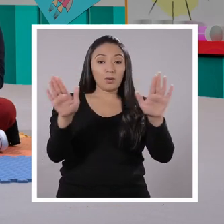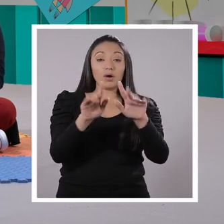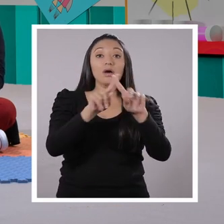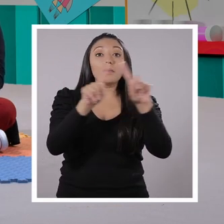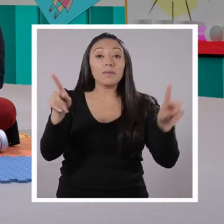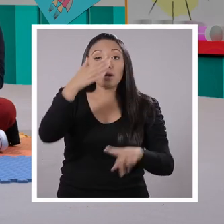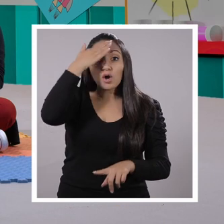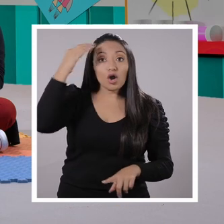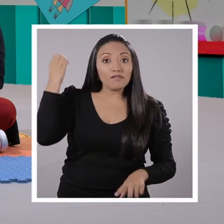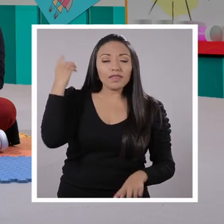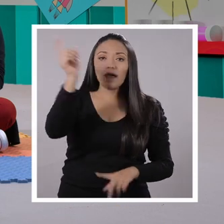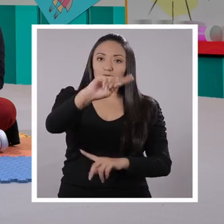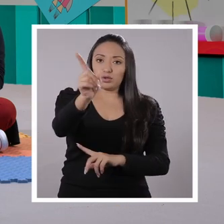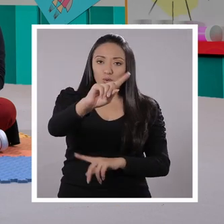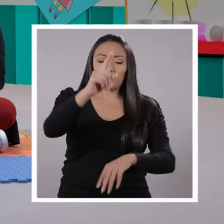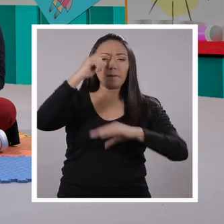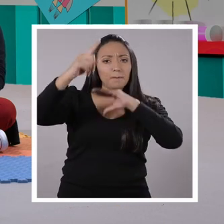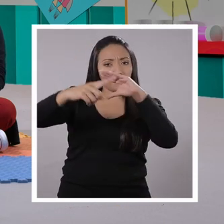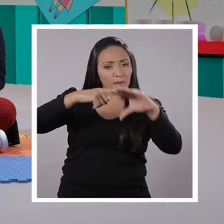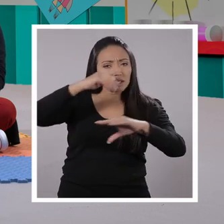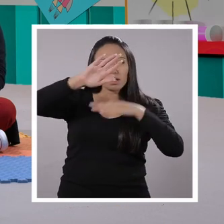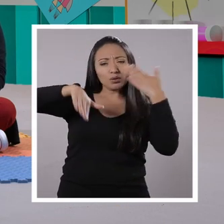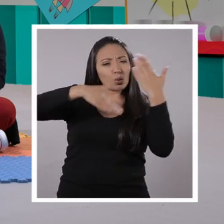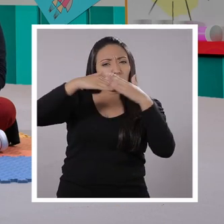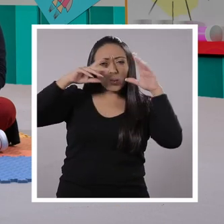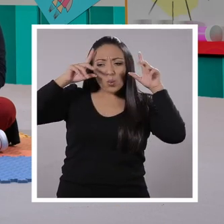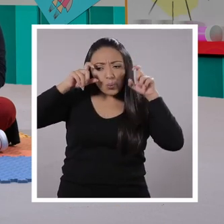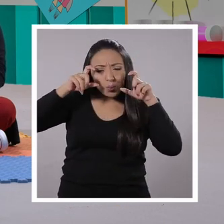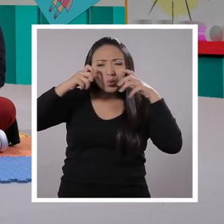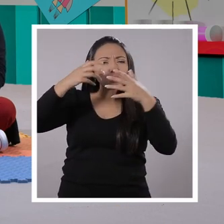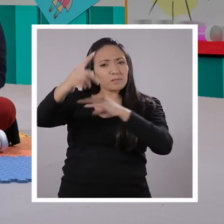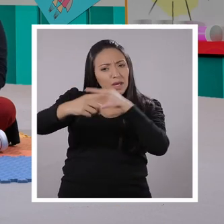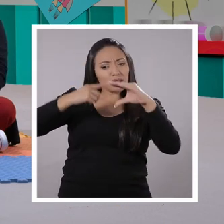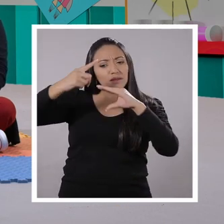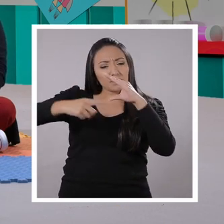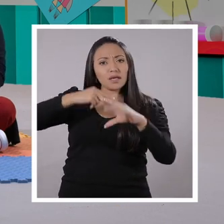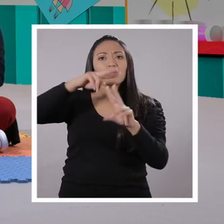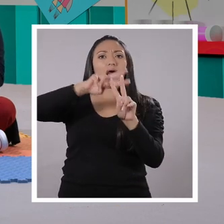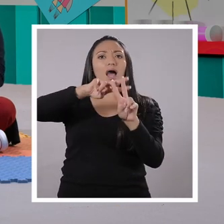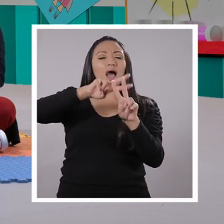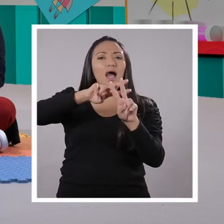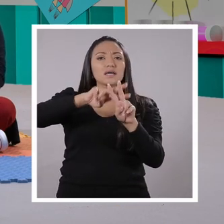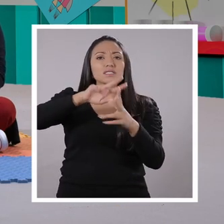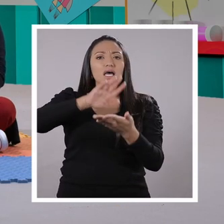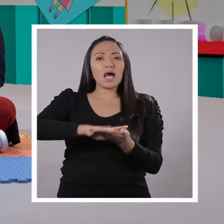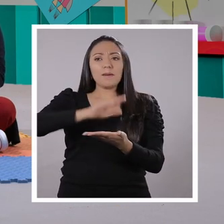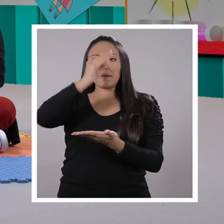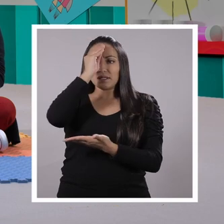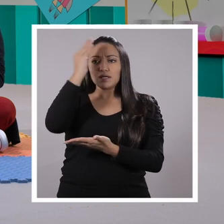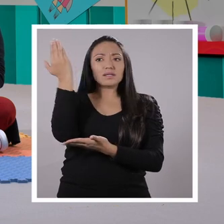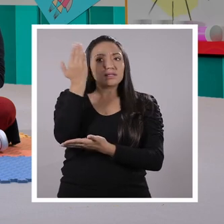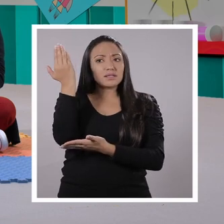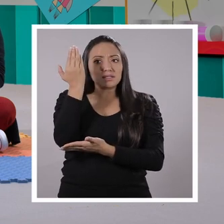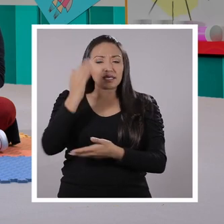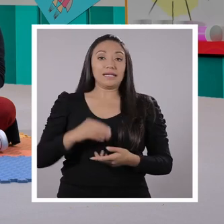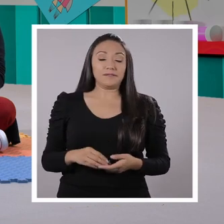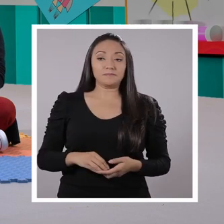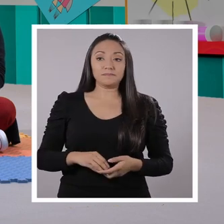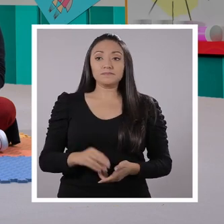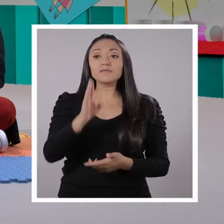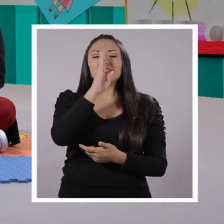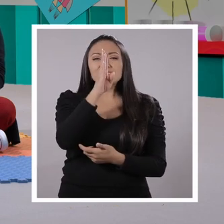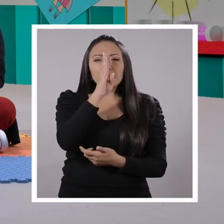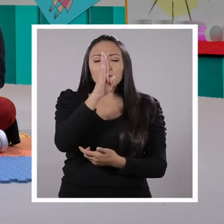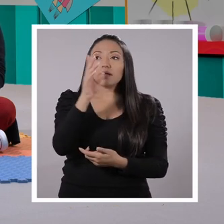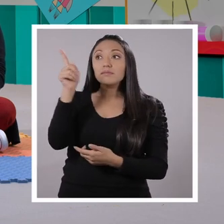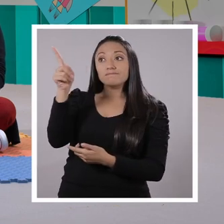olviden. Si quieren enviarnos todo lo que tengan, háganlo, háganlo. A las redes sociales de Educa Contigo con el hashtag Aprender la tele. Siempre